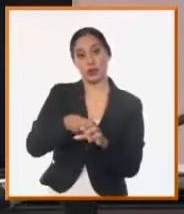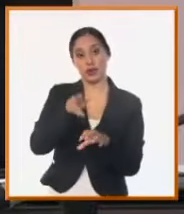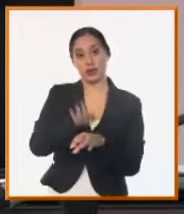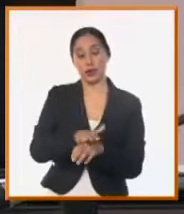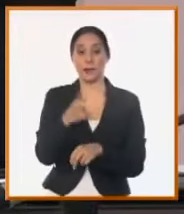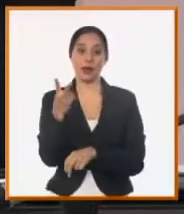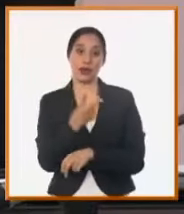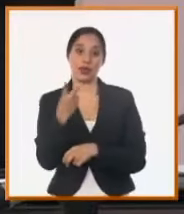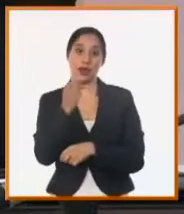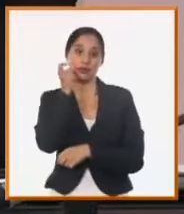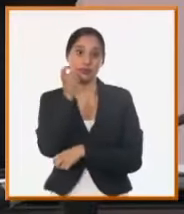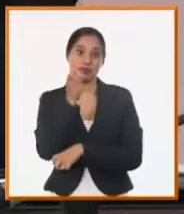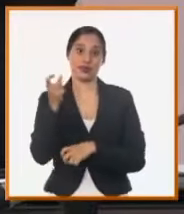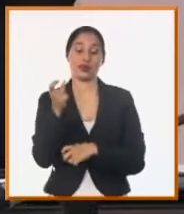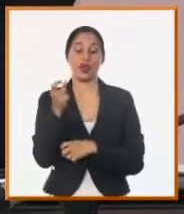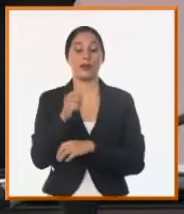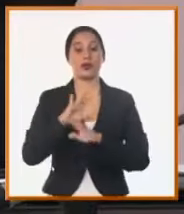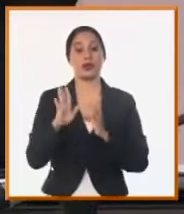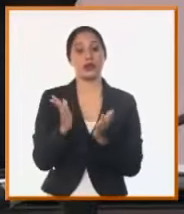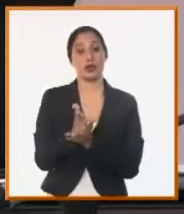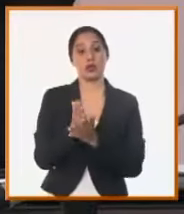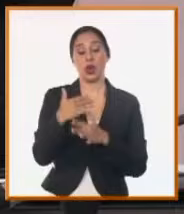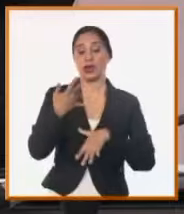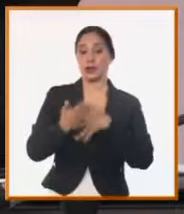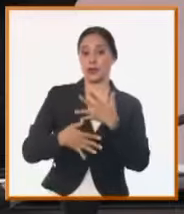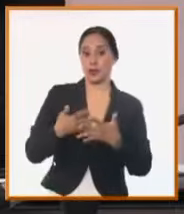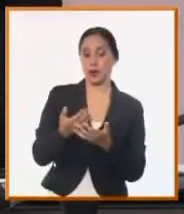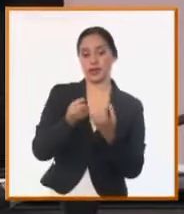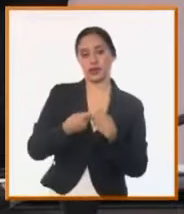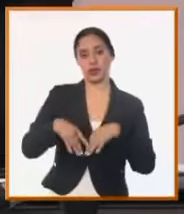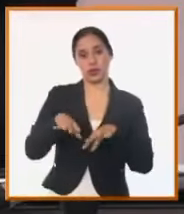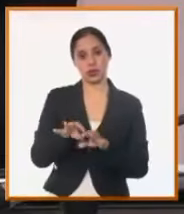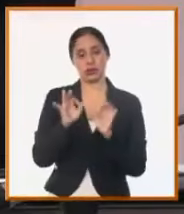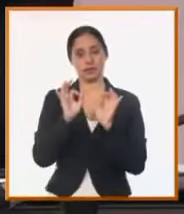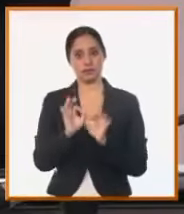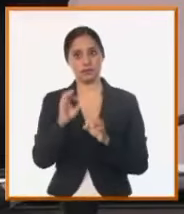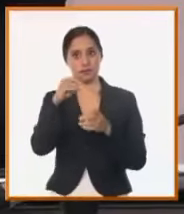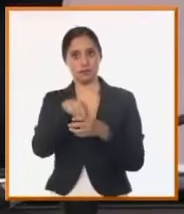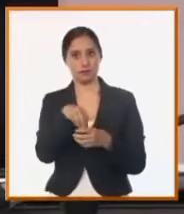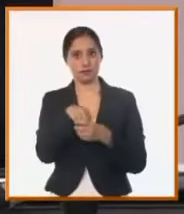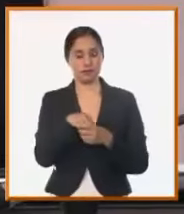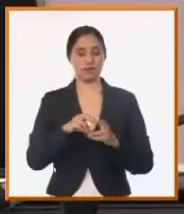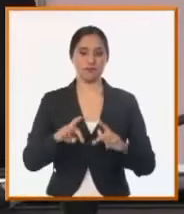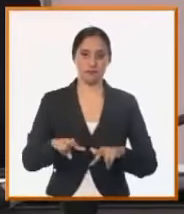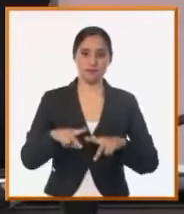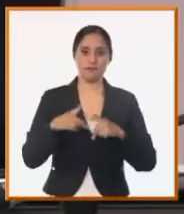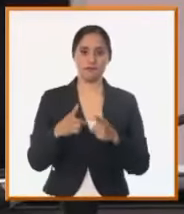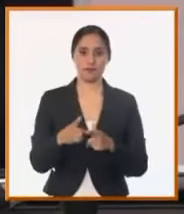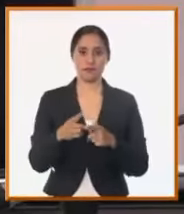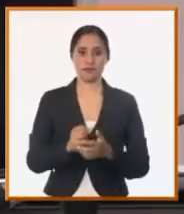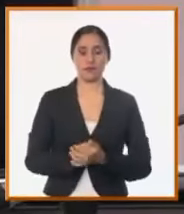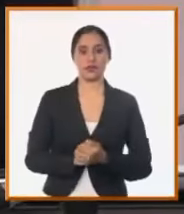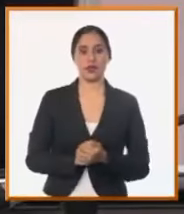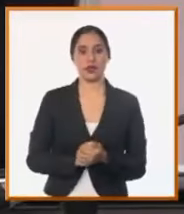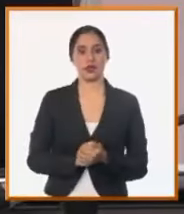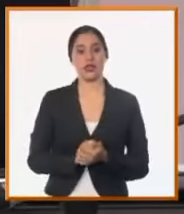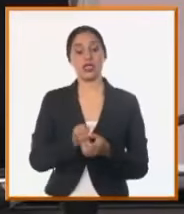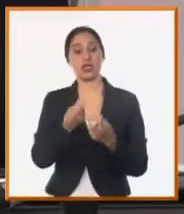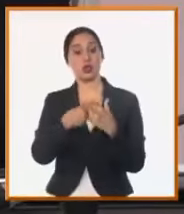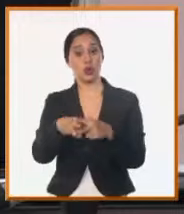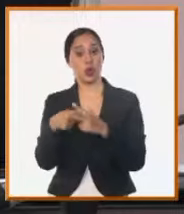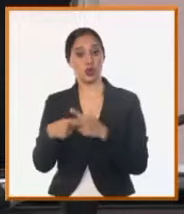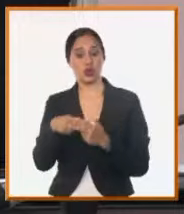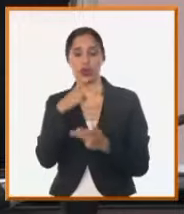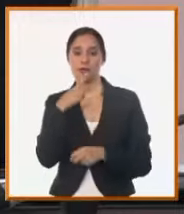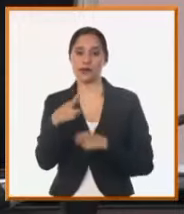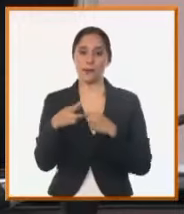impactando en todas estas actividades y se han deteriorado notablemente los índices de solución en estos